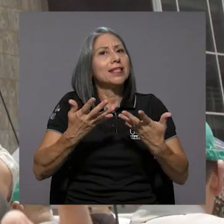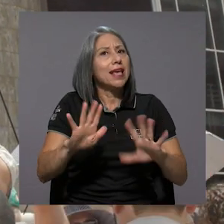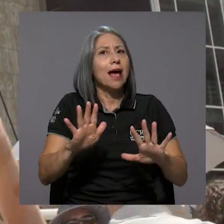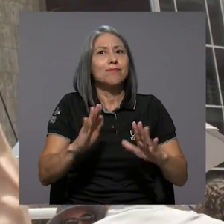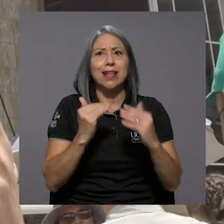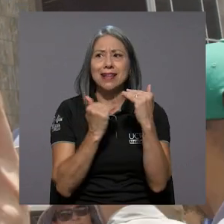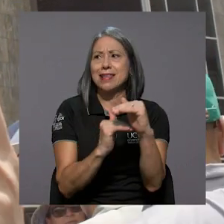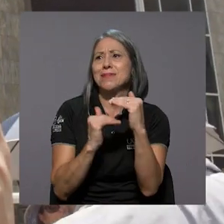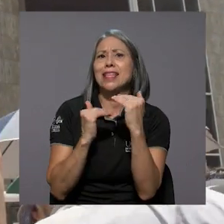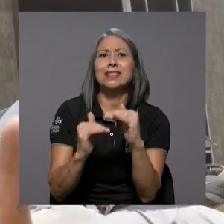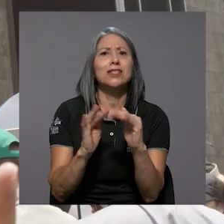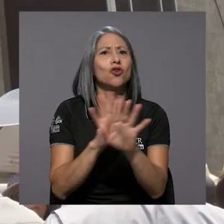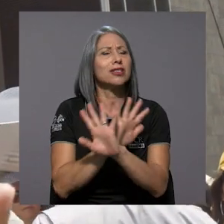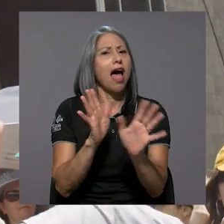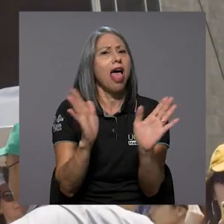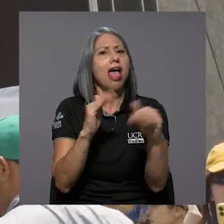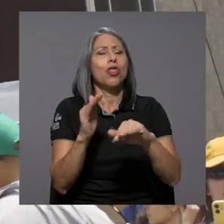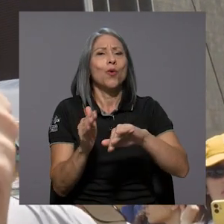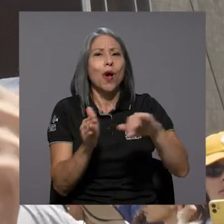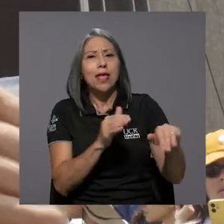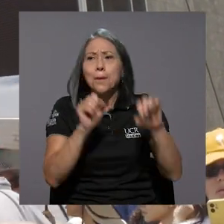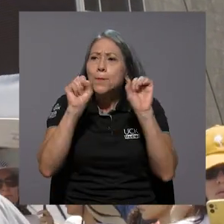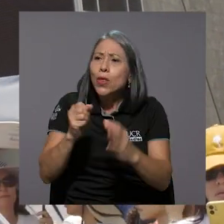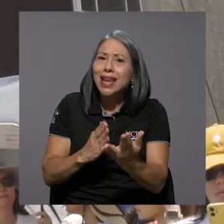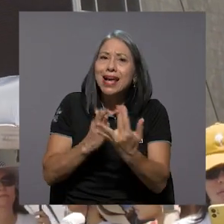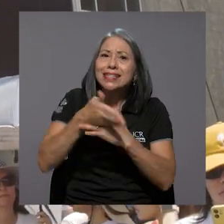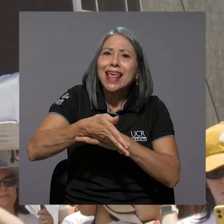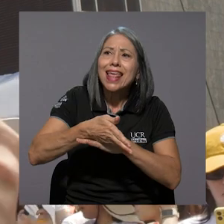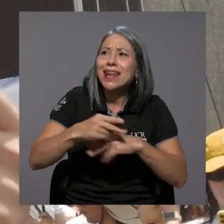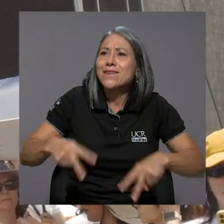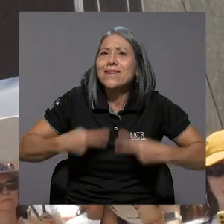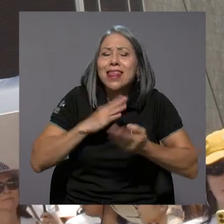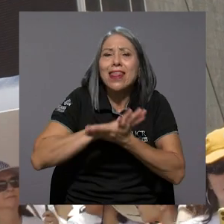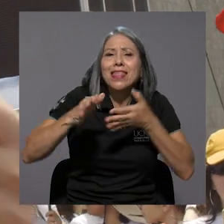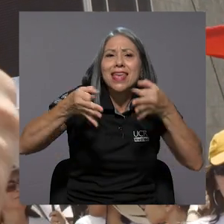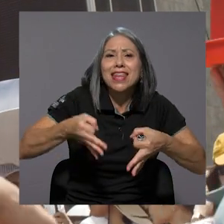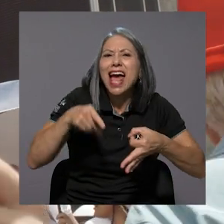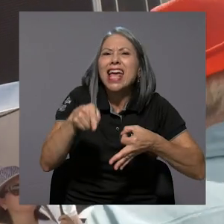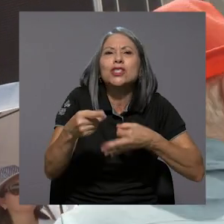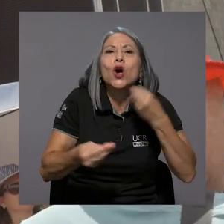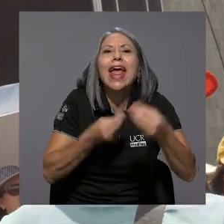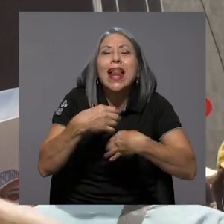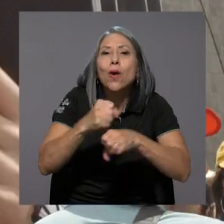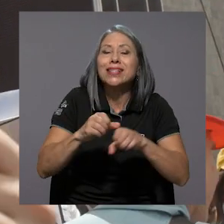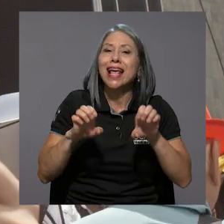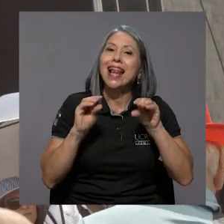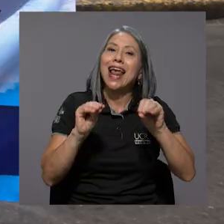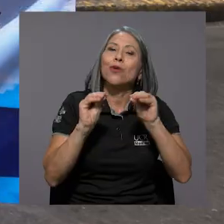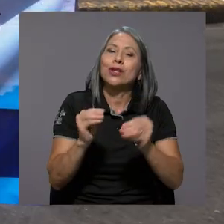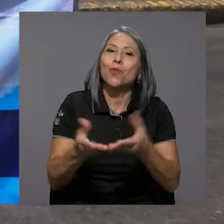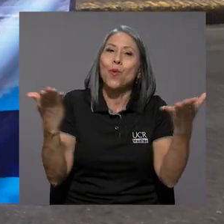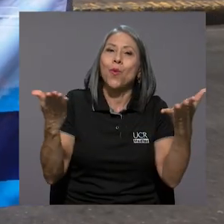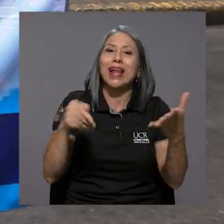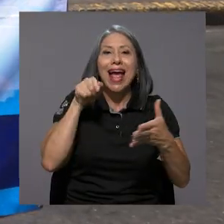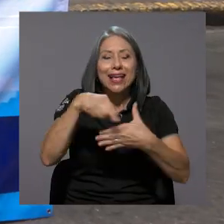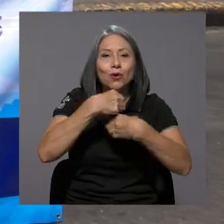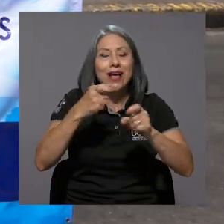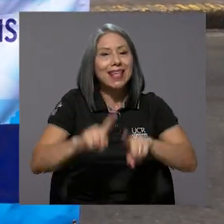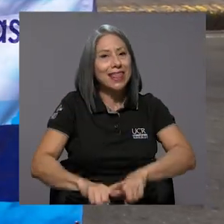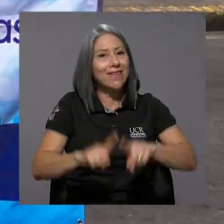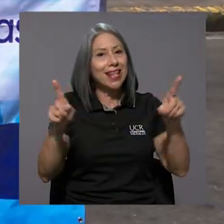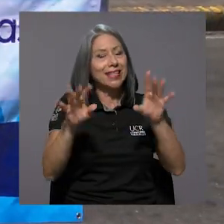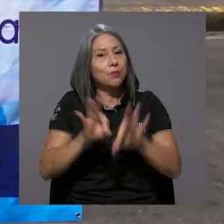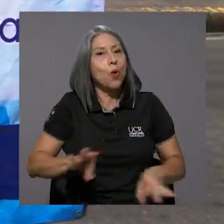y salir de condiciones muy limitadas, acceder a una vida digna es la educación pública. Eso es lo que marca la diferencia.